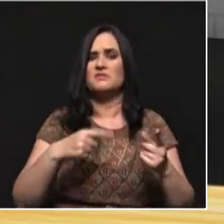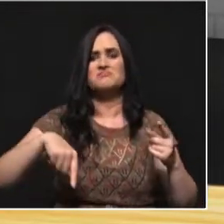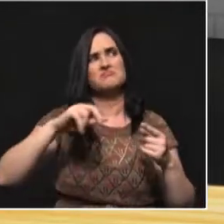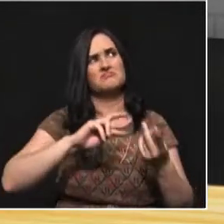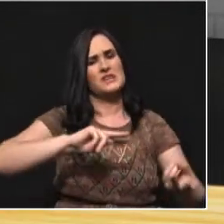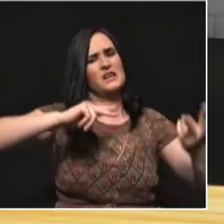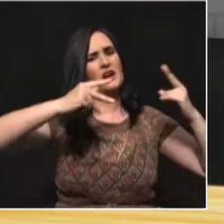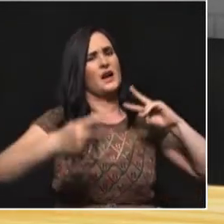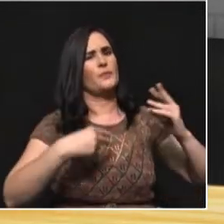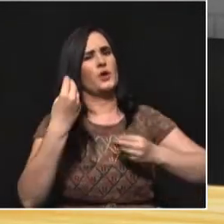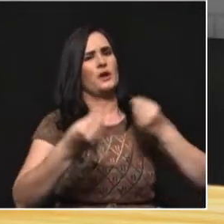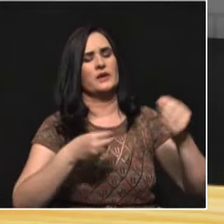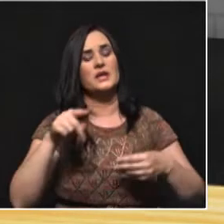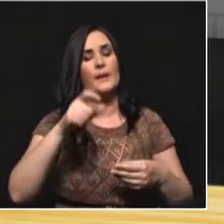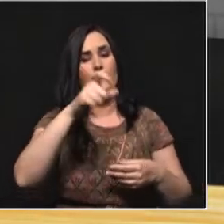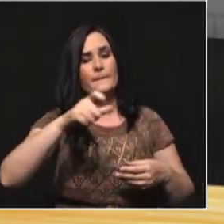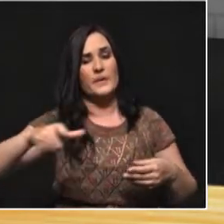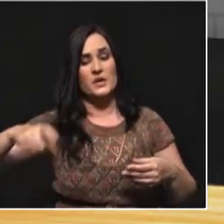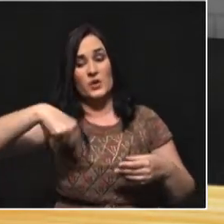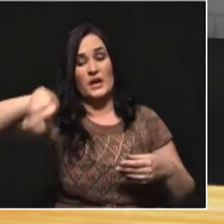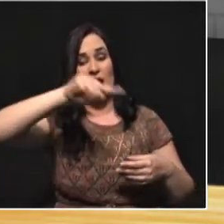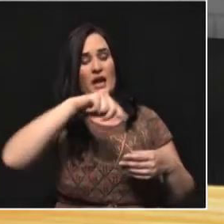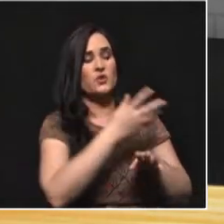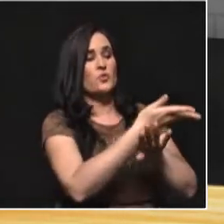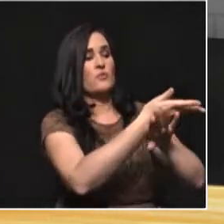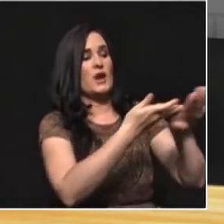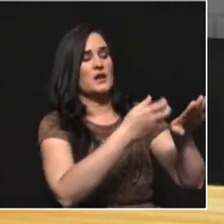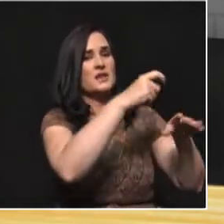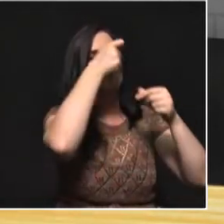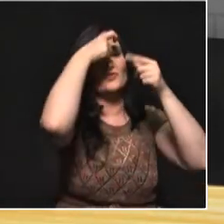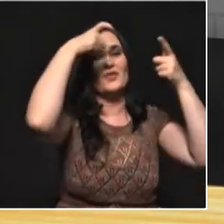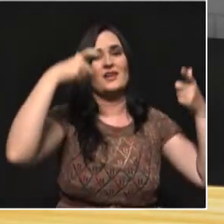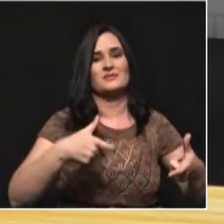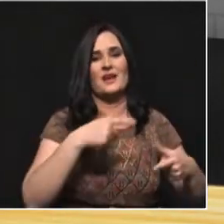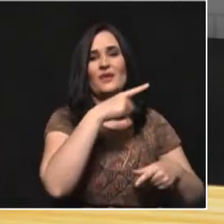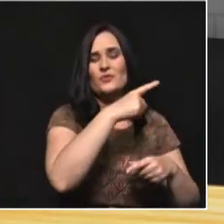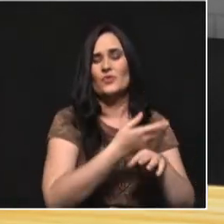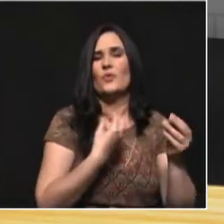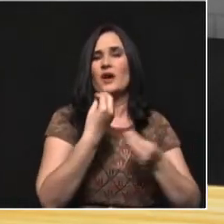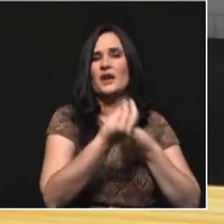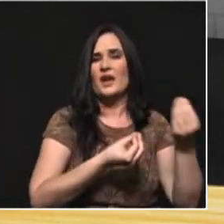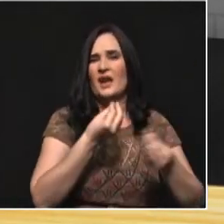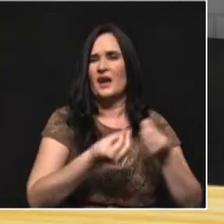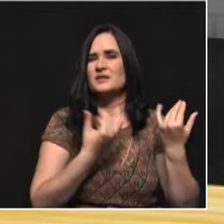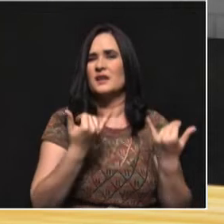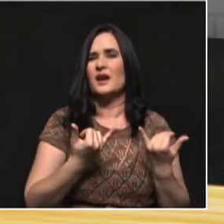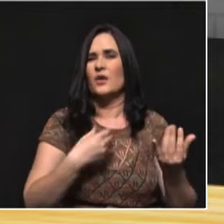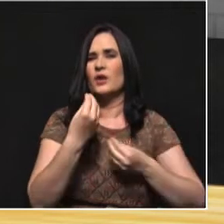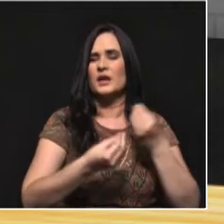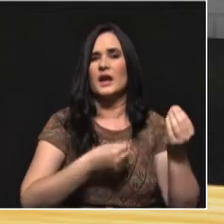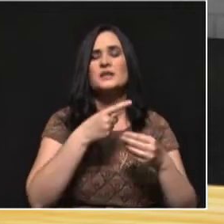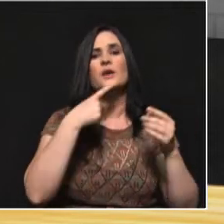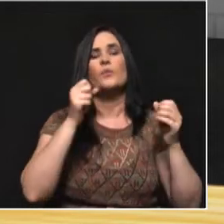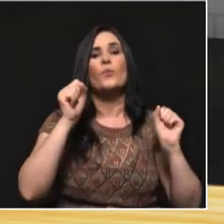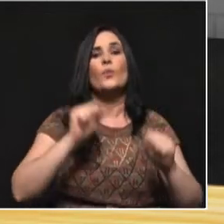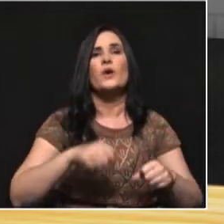ciudadano y que esa exigencia del ciudadano se traduzca a las instituciones y se traduzca a los políticos. ¿Eso qué implicación tiene? Una mayor